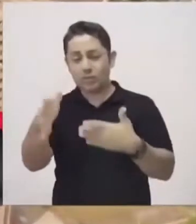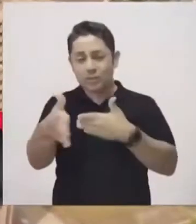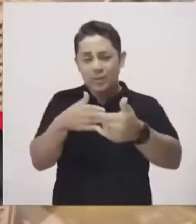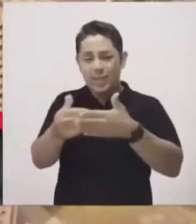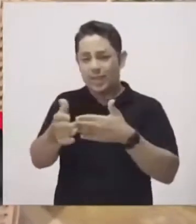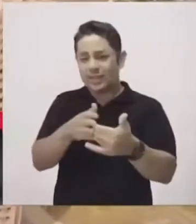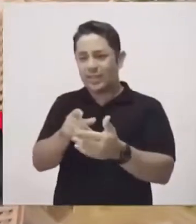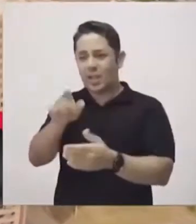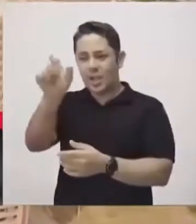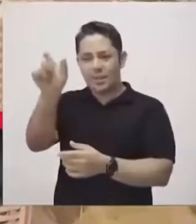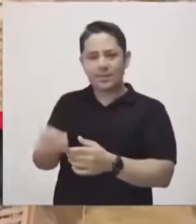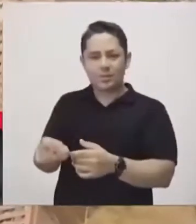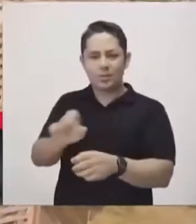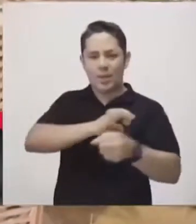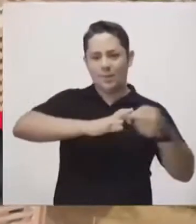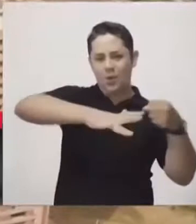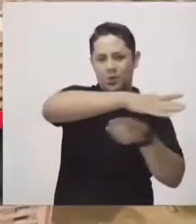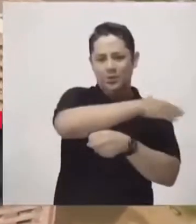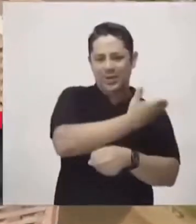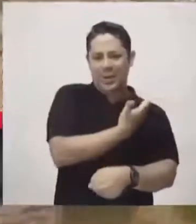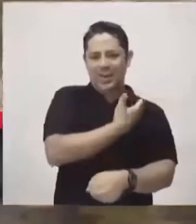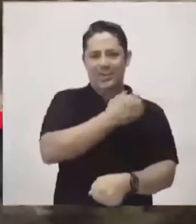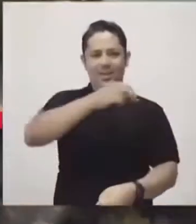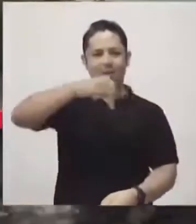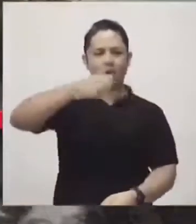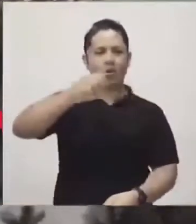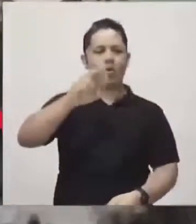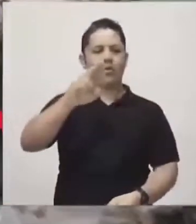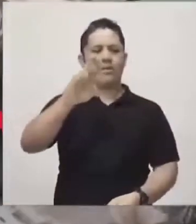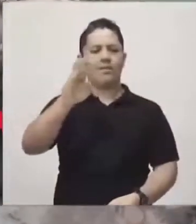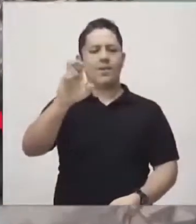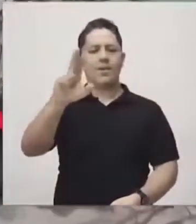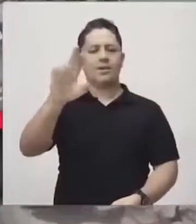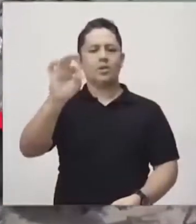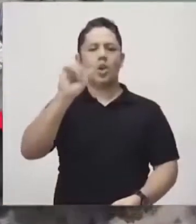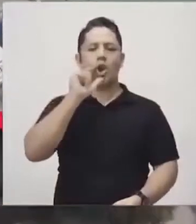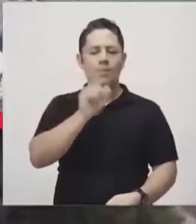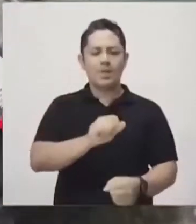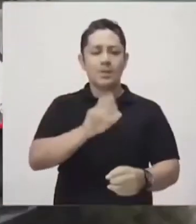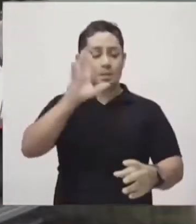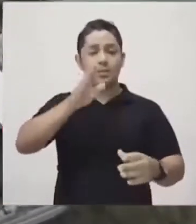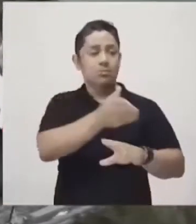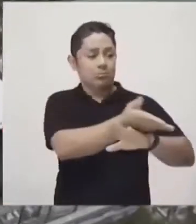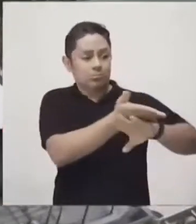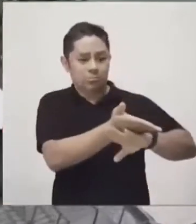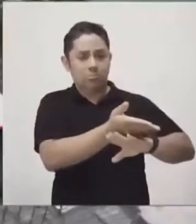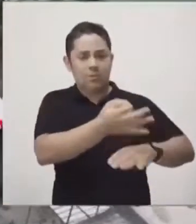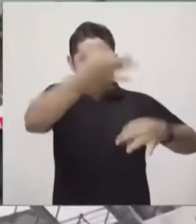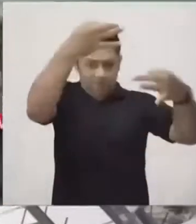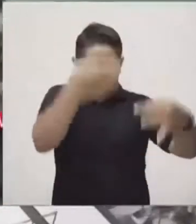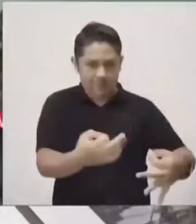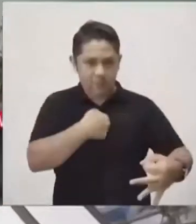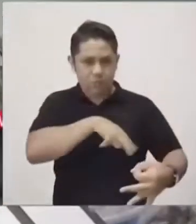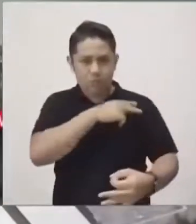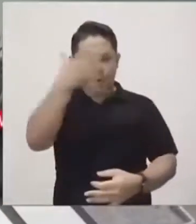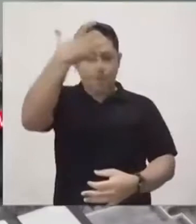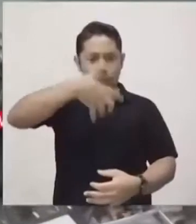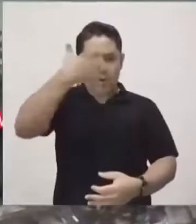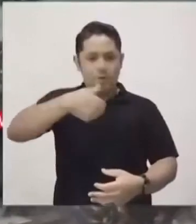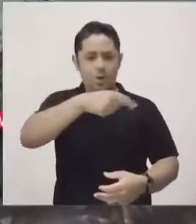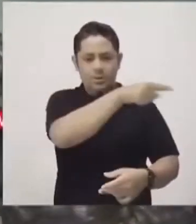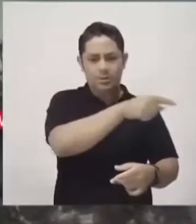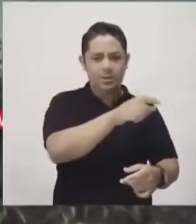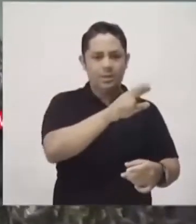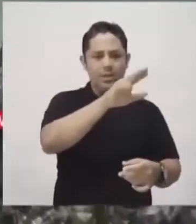el aeropuerto de Gustavo Rojas Pinilla de San Andrés. En entrevista para Teleislas News, en nuestra emisión del 10 de agosto, el secretario de Turismo